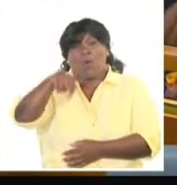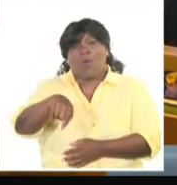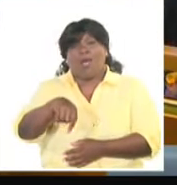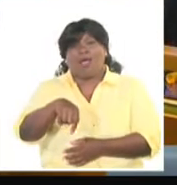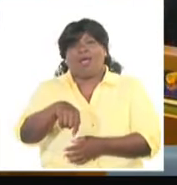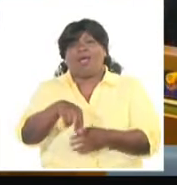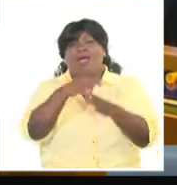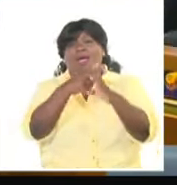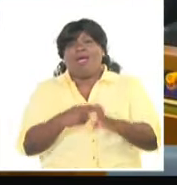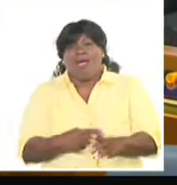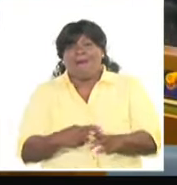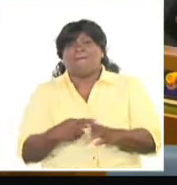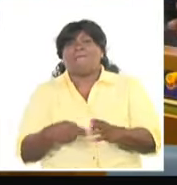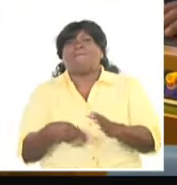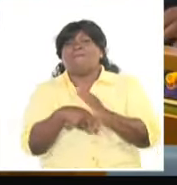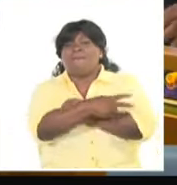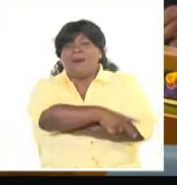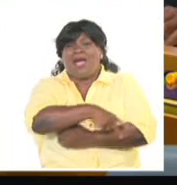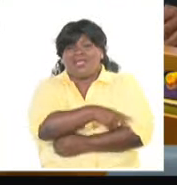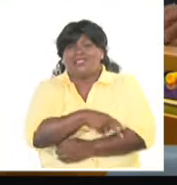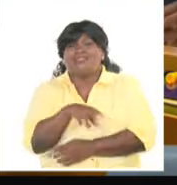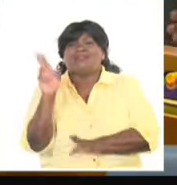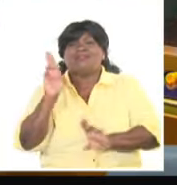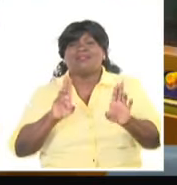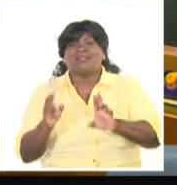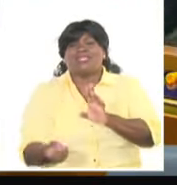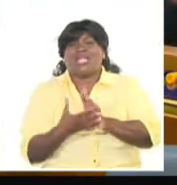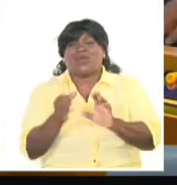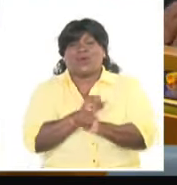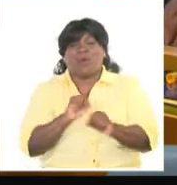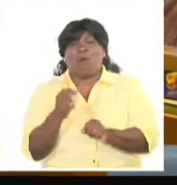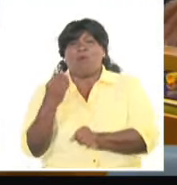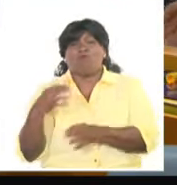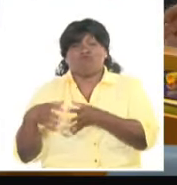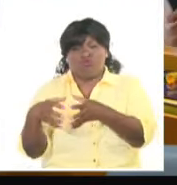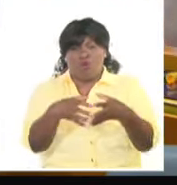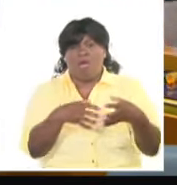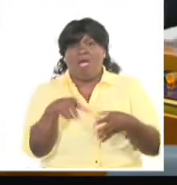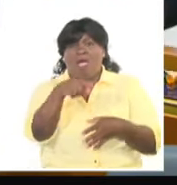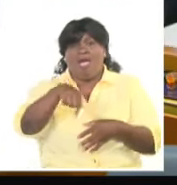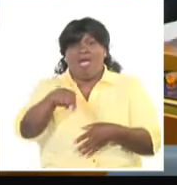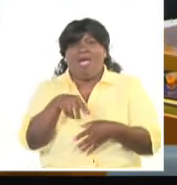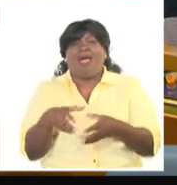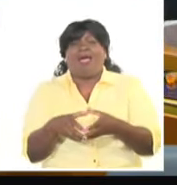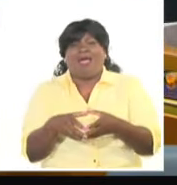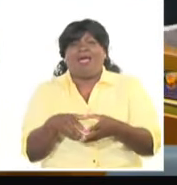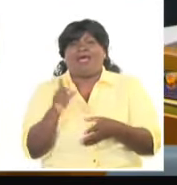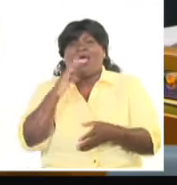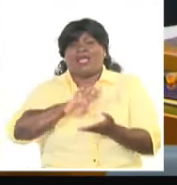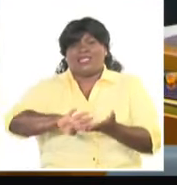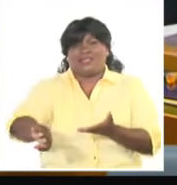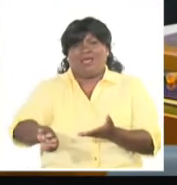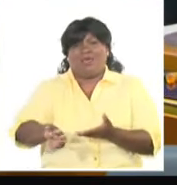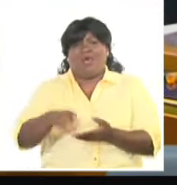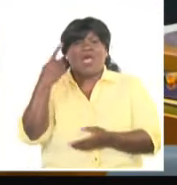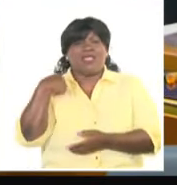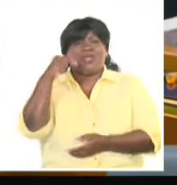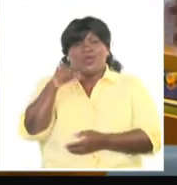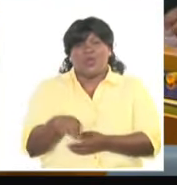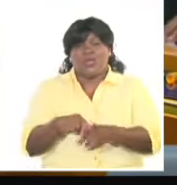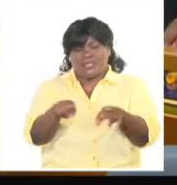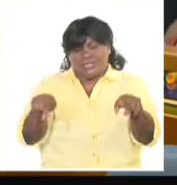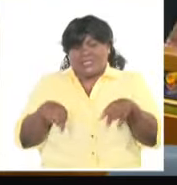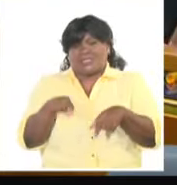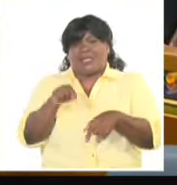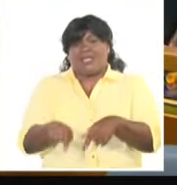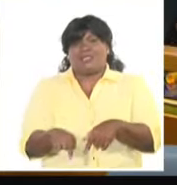supuestamente patrocinador del terrorismo, que muchas delegaciones han rechazado ayer y hoy en esta sala. El único objetivo de